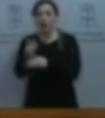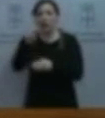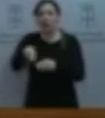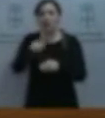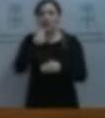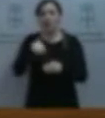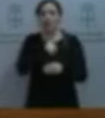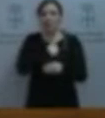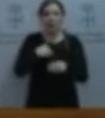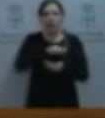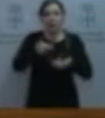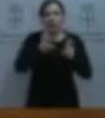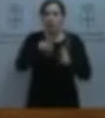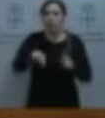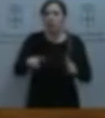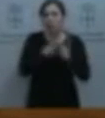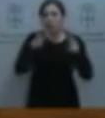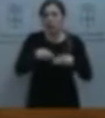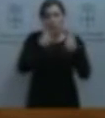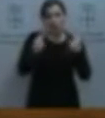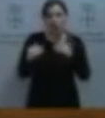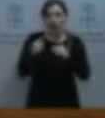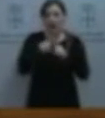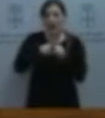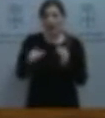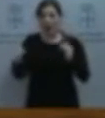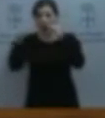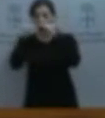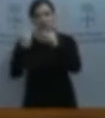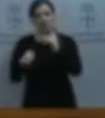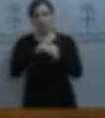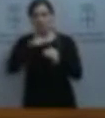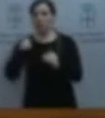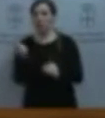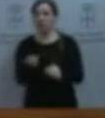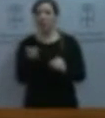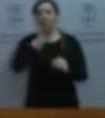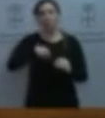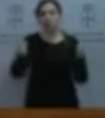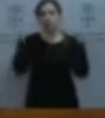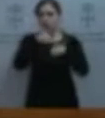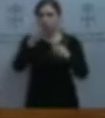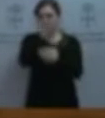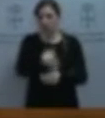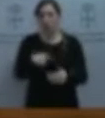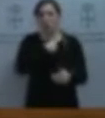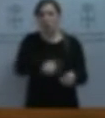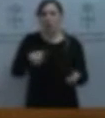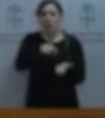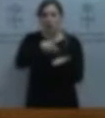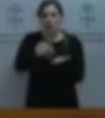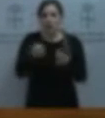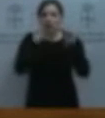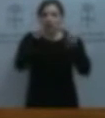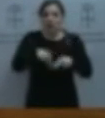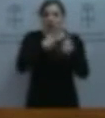democrático y social de la pública está al mismo nivel que el de la enseñanza privada. Sencillamente no estamos de acuerdo. Desde Podemos reivindicamos la educación